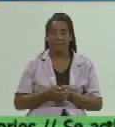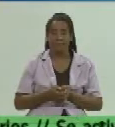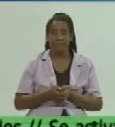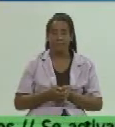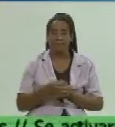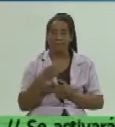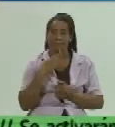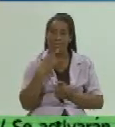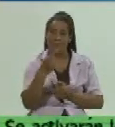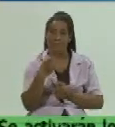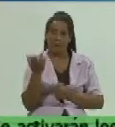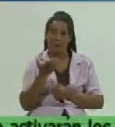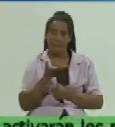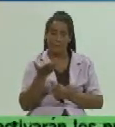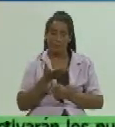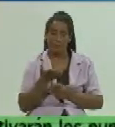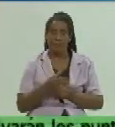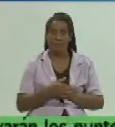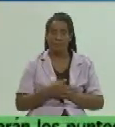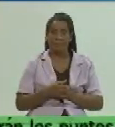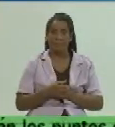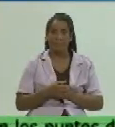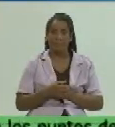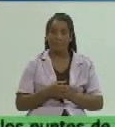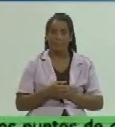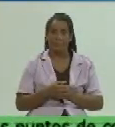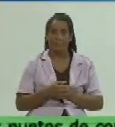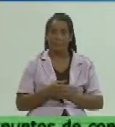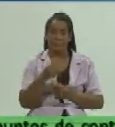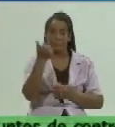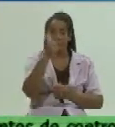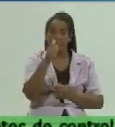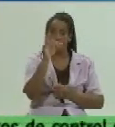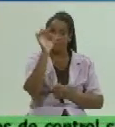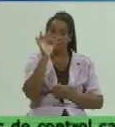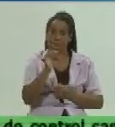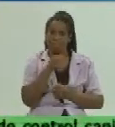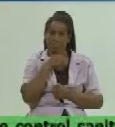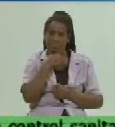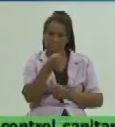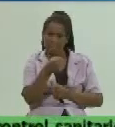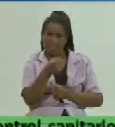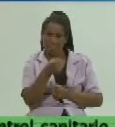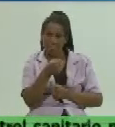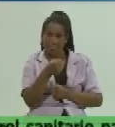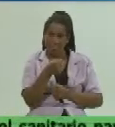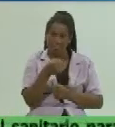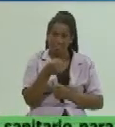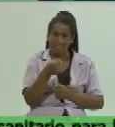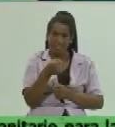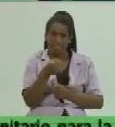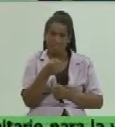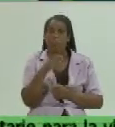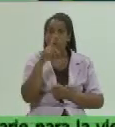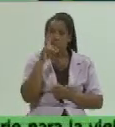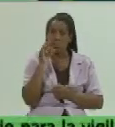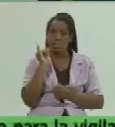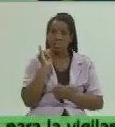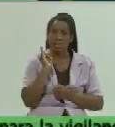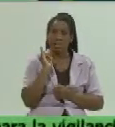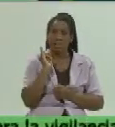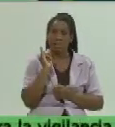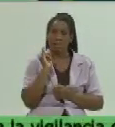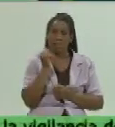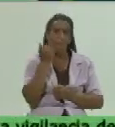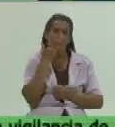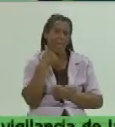del total de los casos que ustedes operan el 10% obedece a denuncias digamos por decir un número sí o más del 10